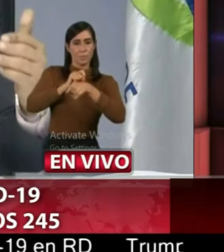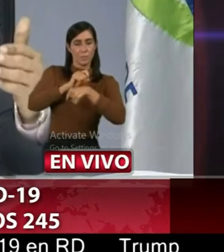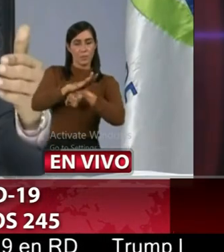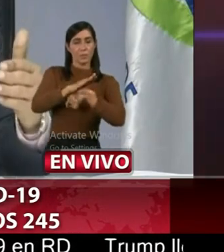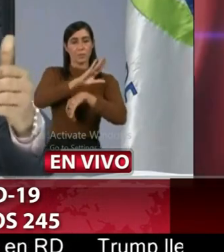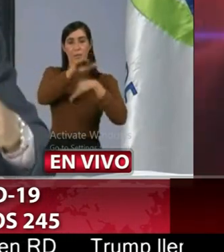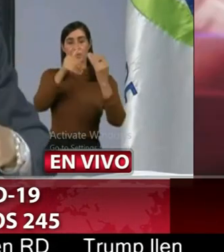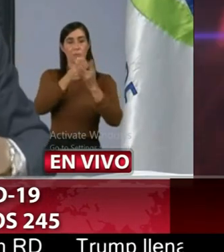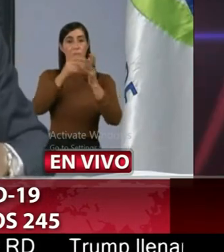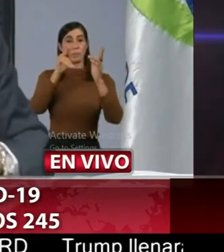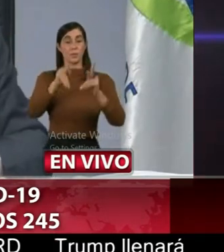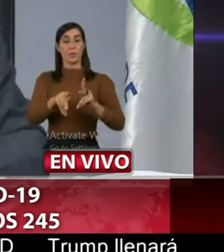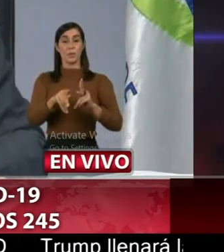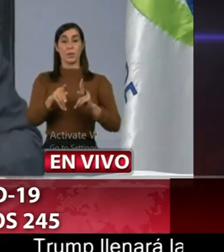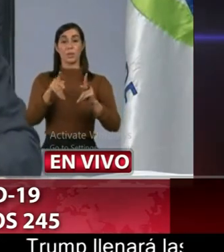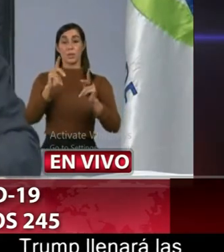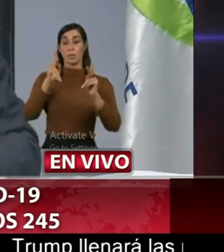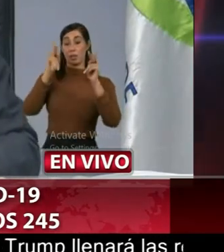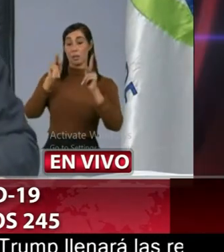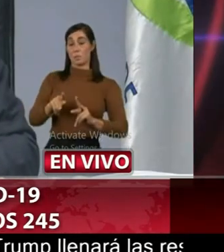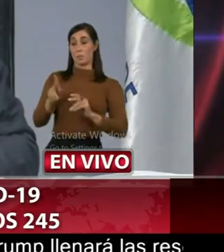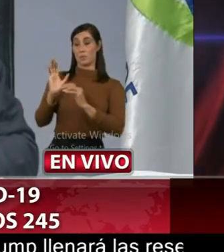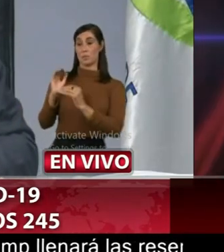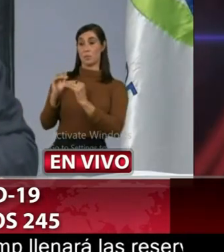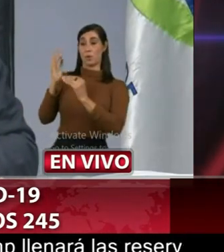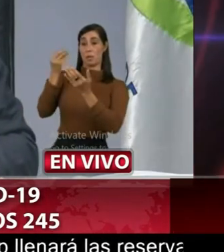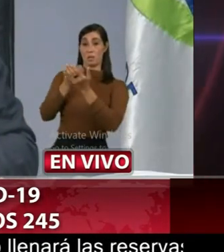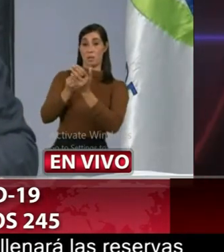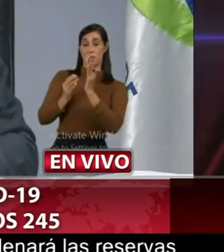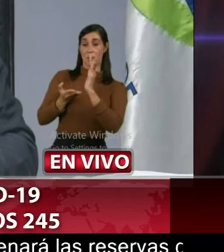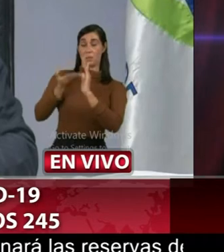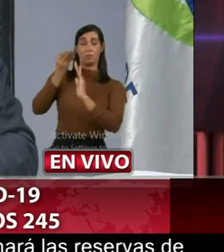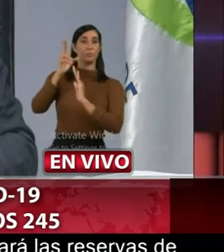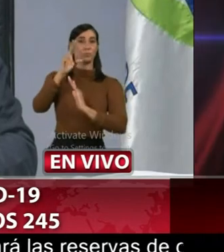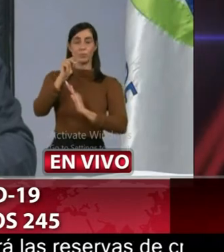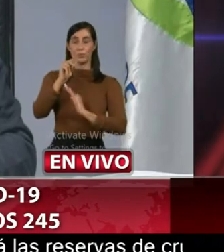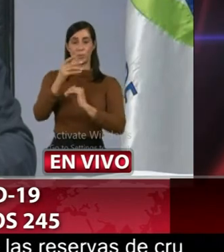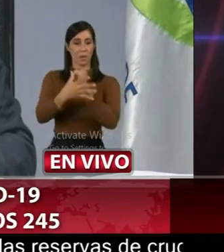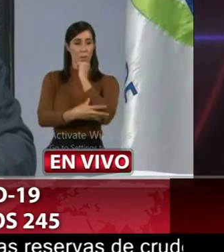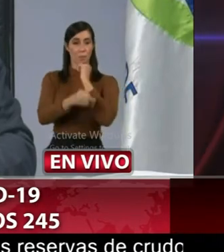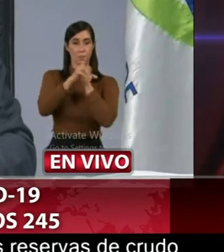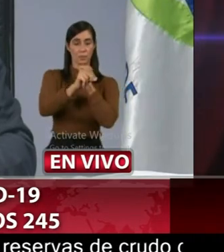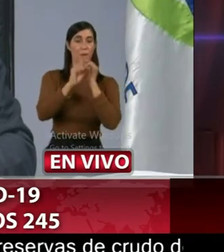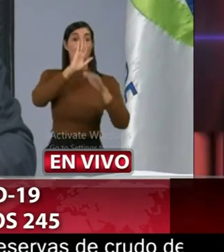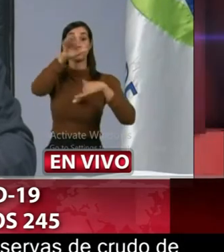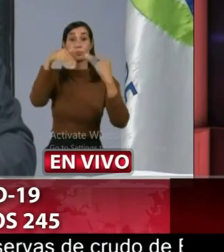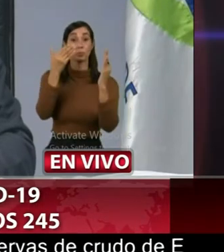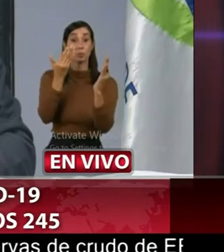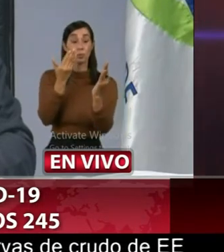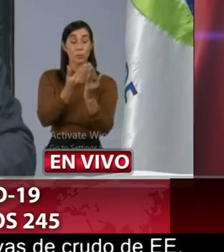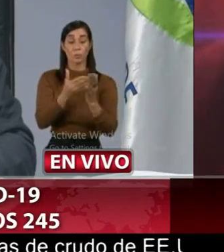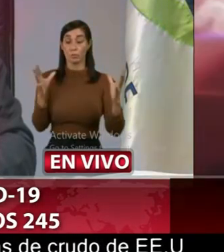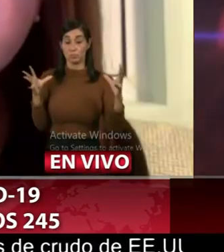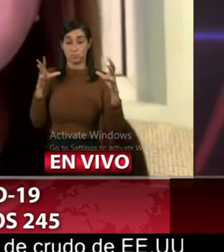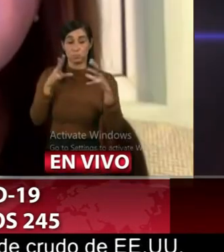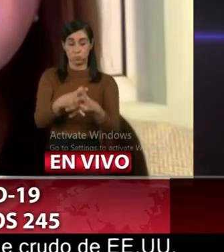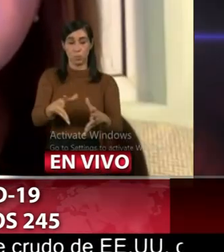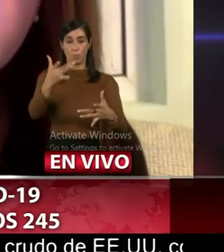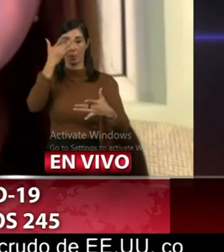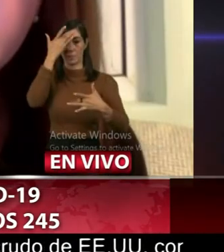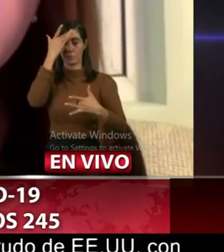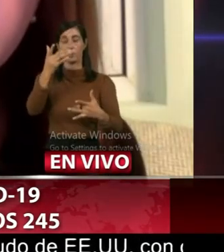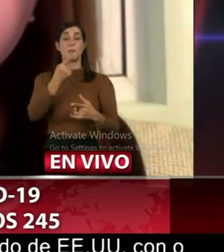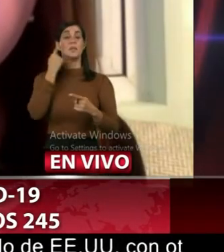a toda la población de que no afectaba a los pobres en modo alguno siempre